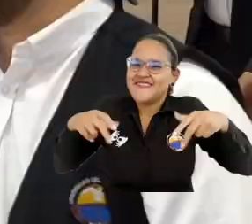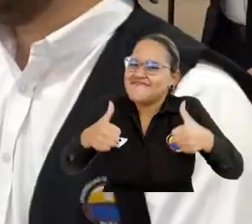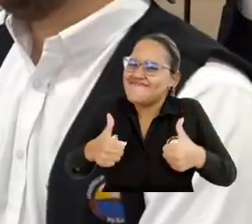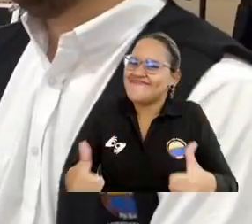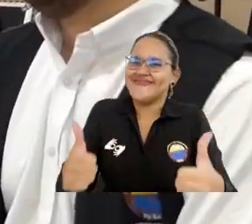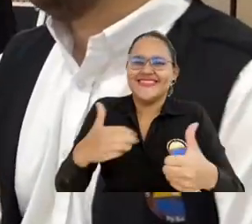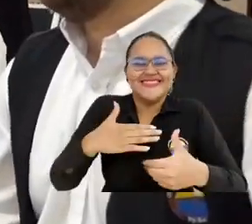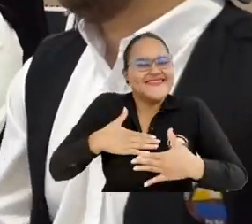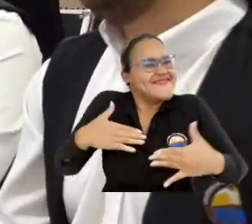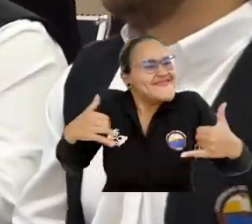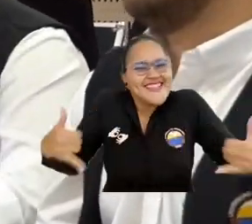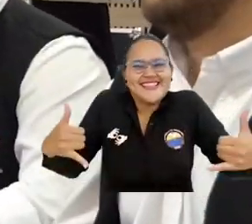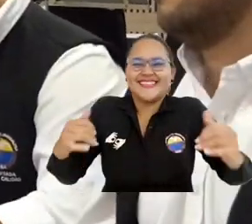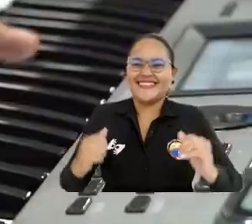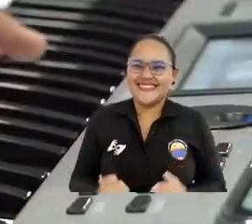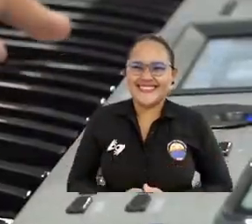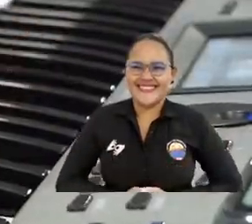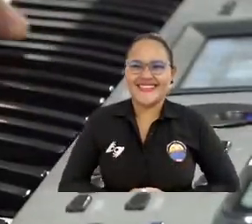plenitud.